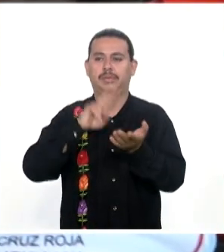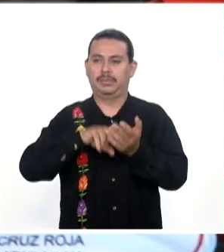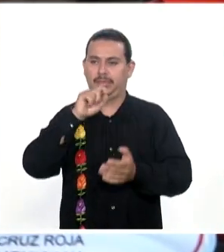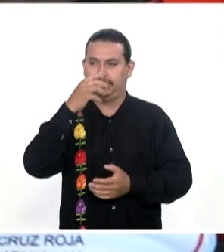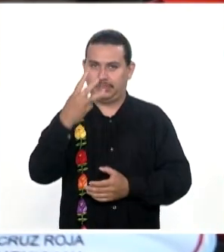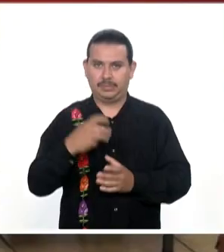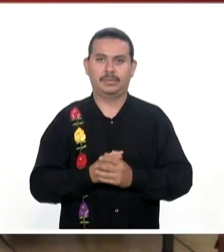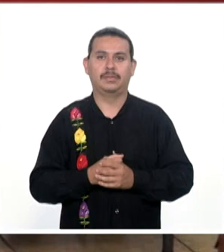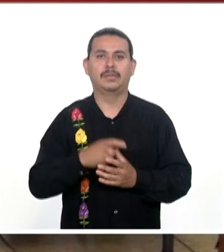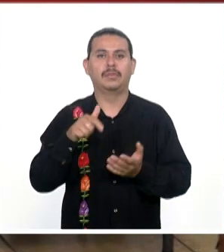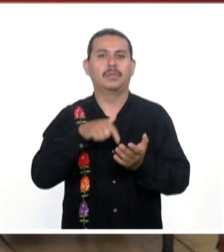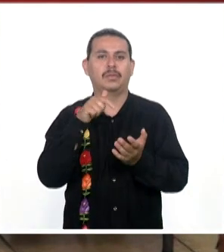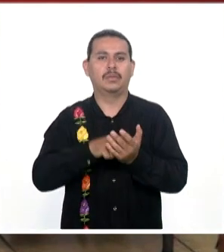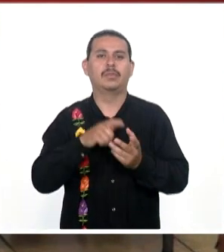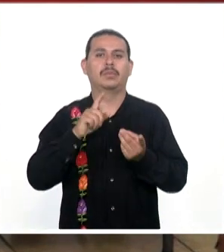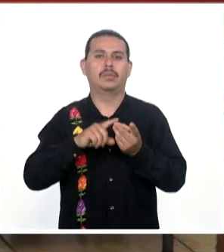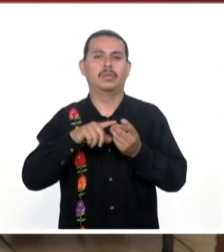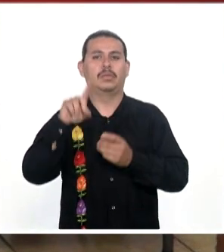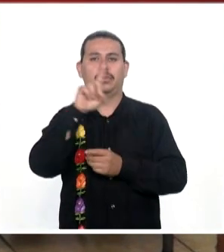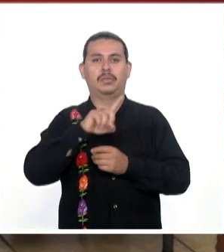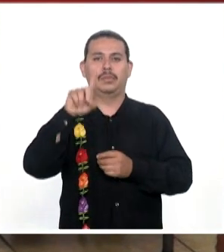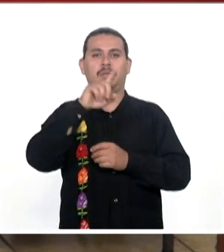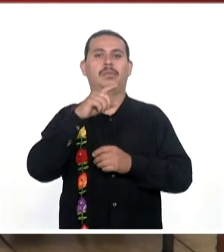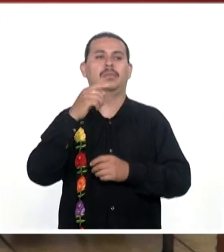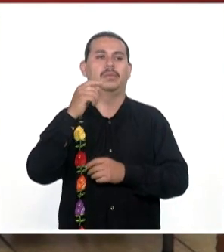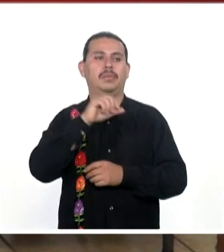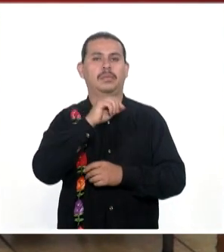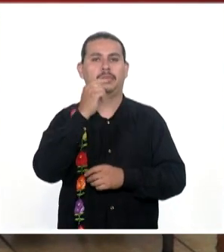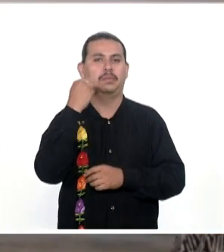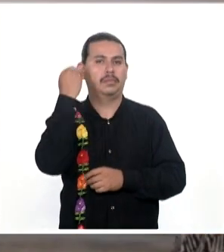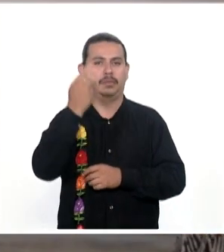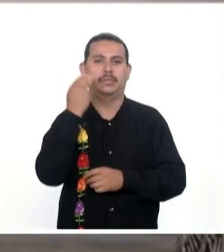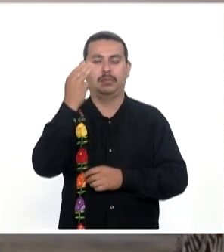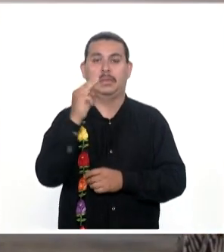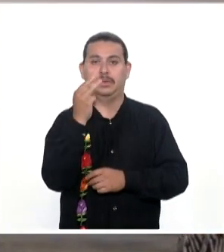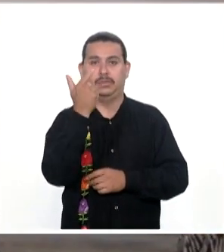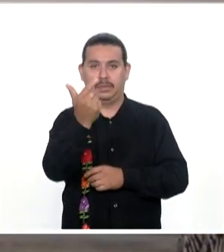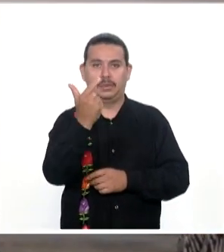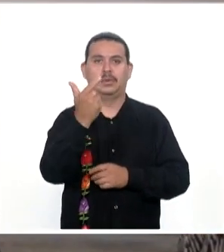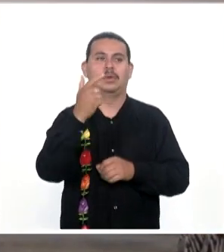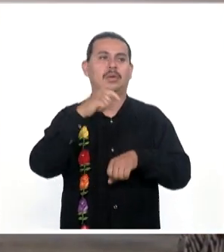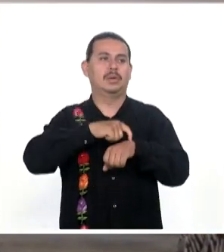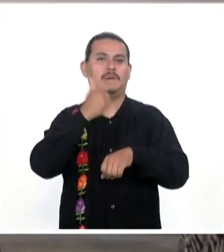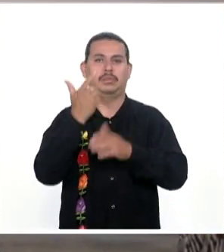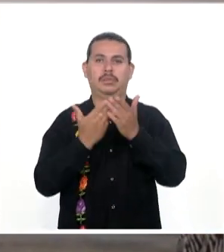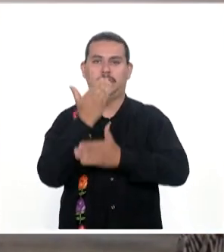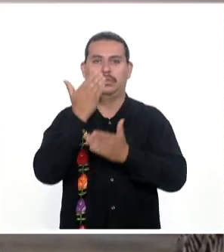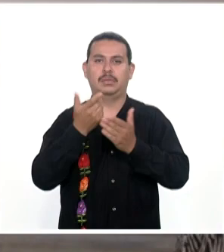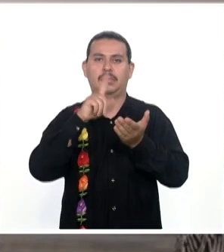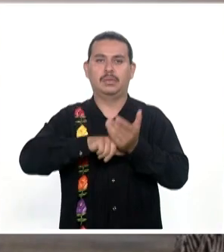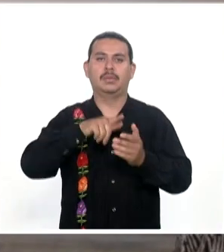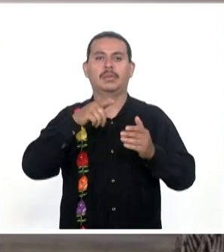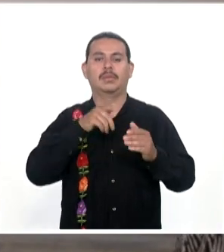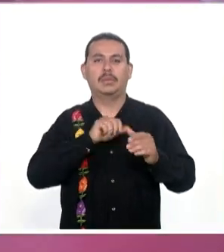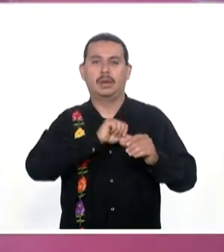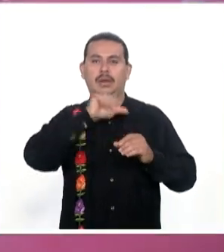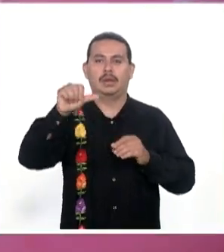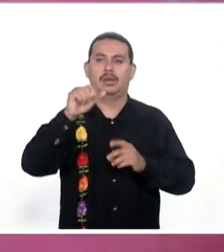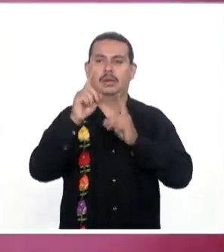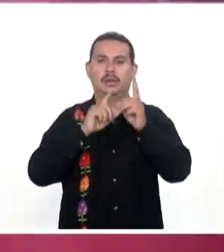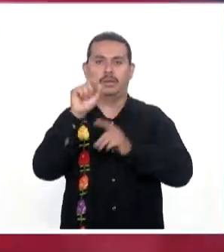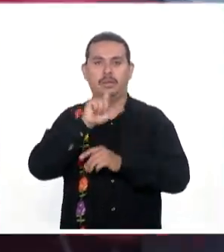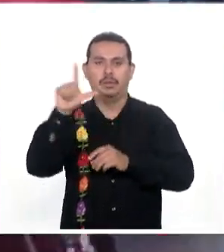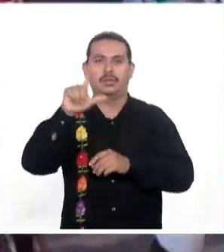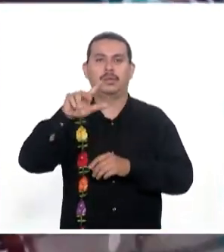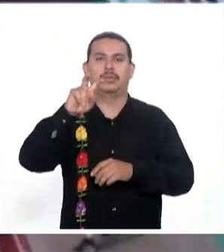2023 Que tendrá lugar El día Domingo 7 de mayo En punto De las 7 horas Con salida Y meta En